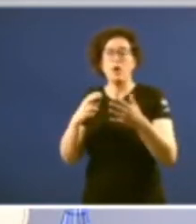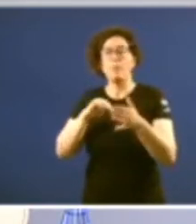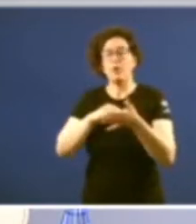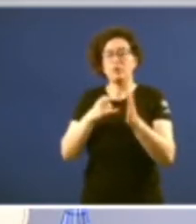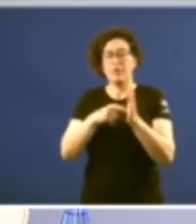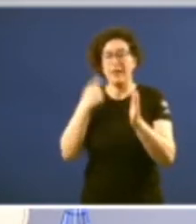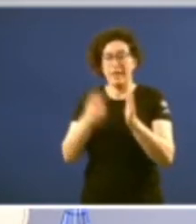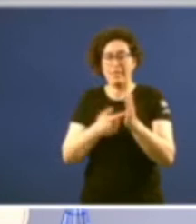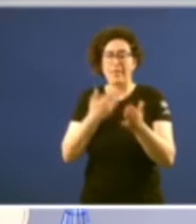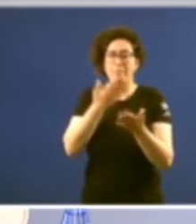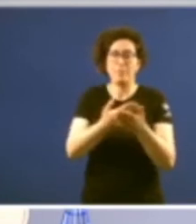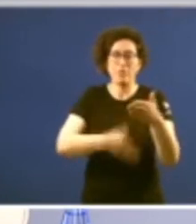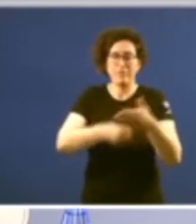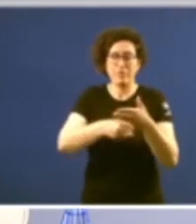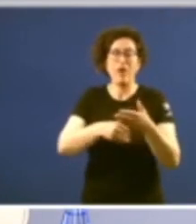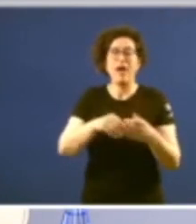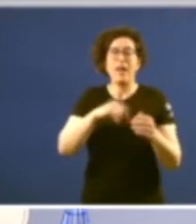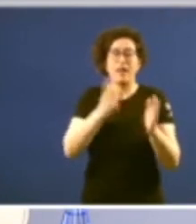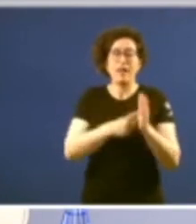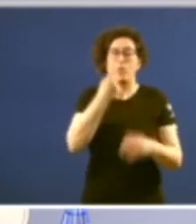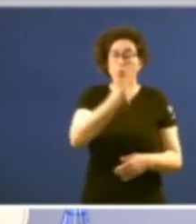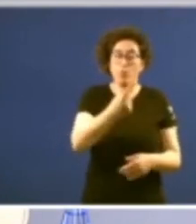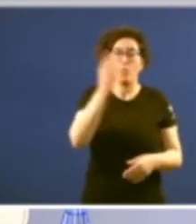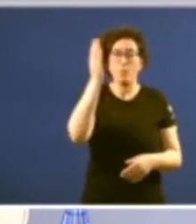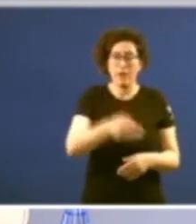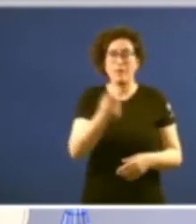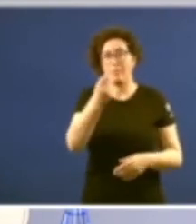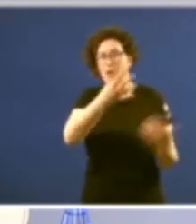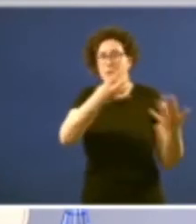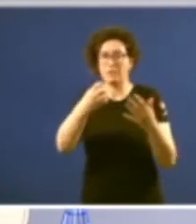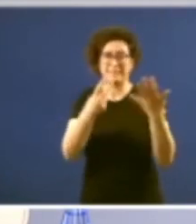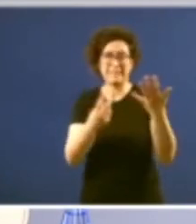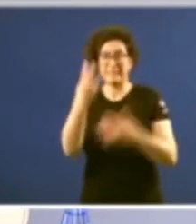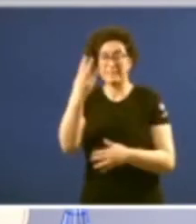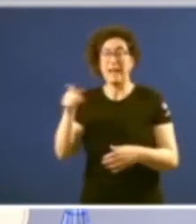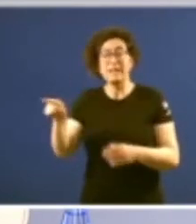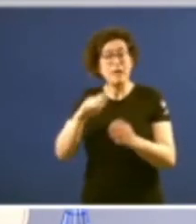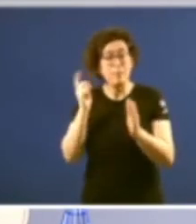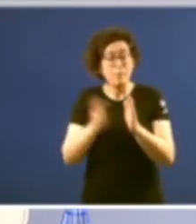da lei 1 barra 1973 Con esta modificación